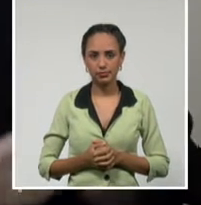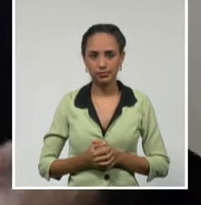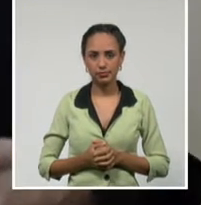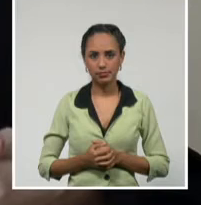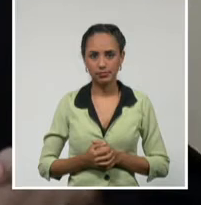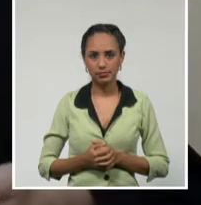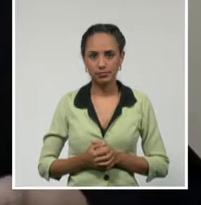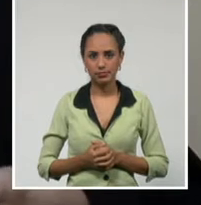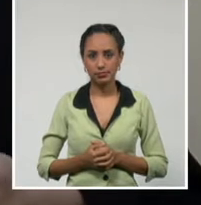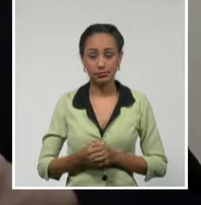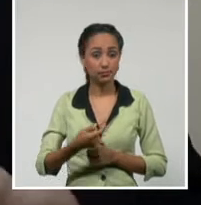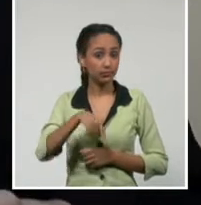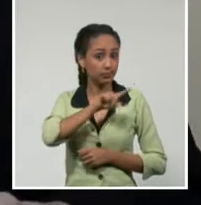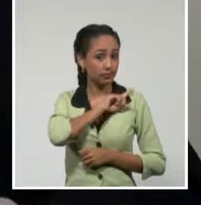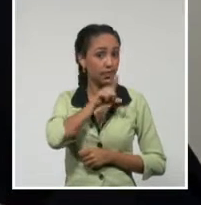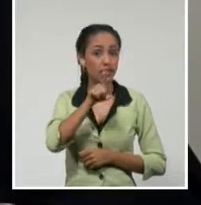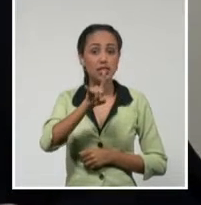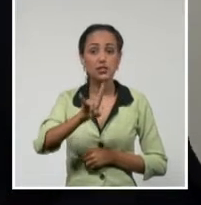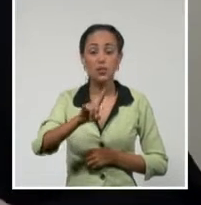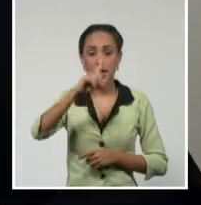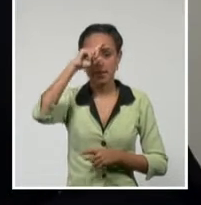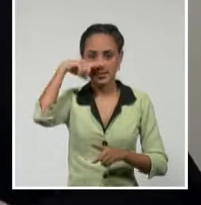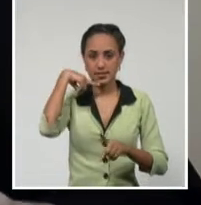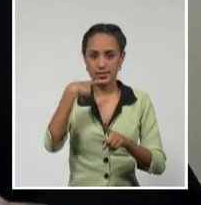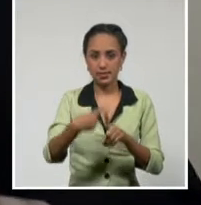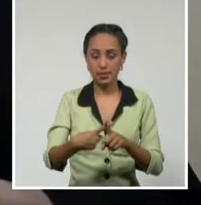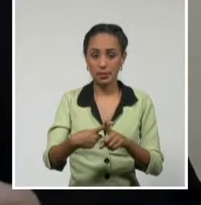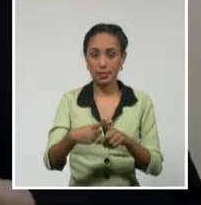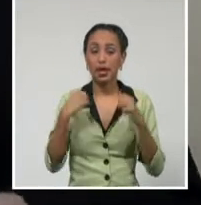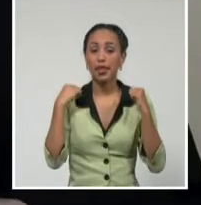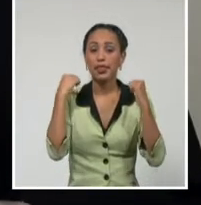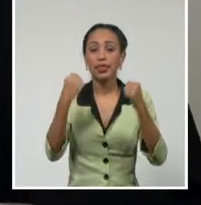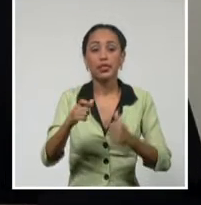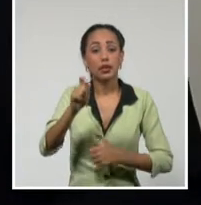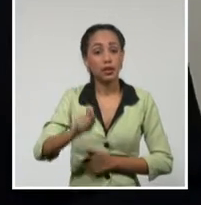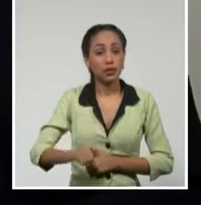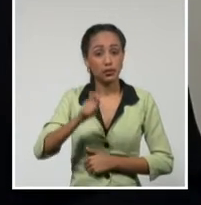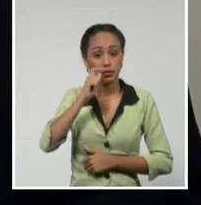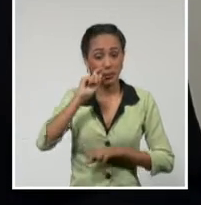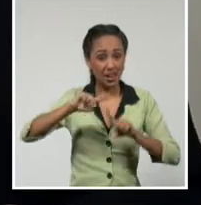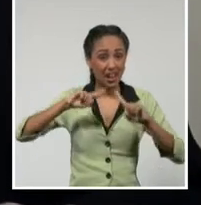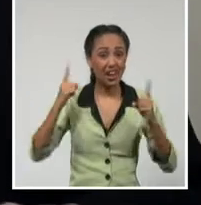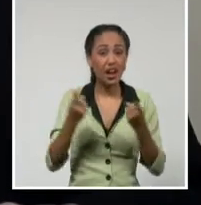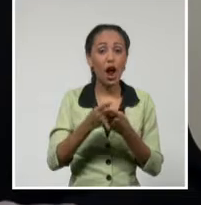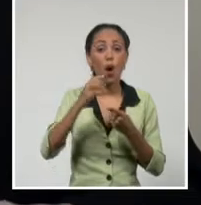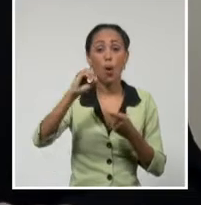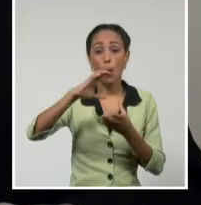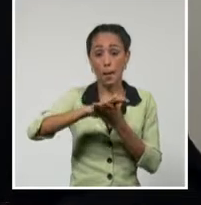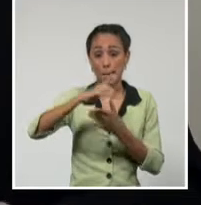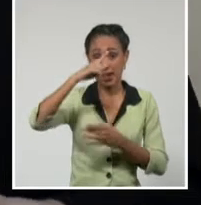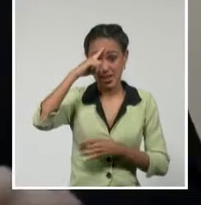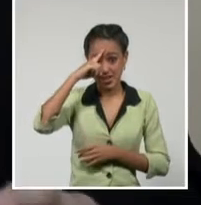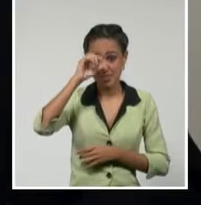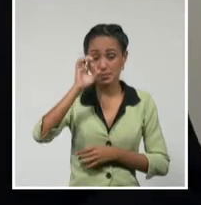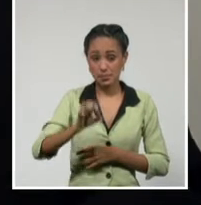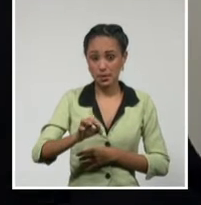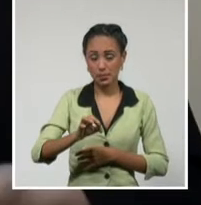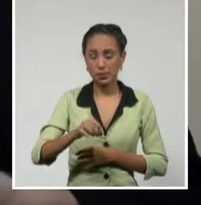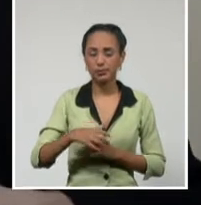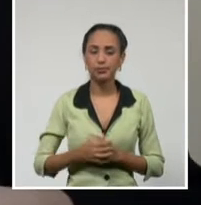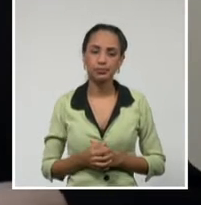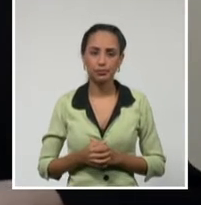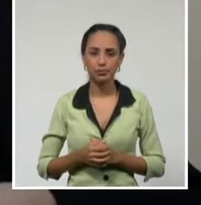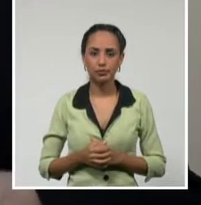El pasado 19 de septiembre, el director general de la UMS anunció que nuevos virus animales o